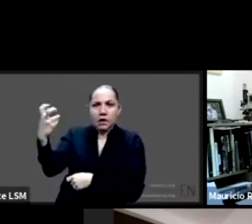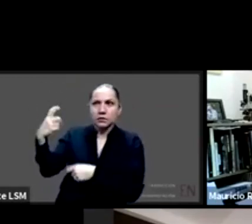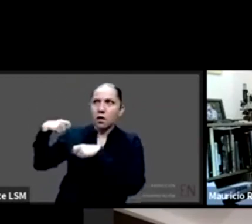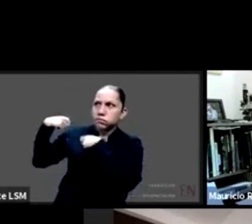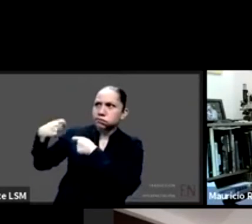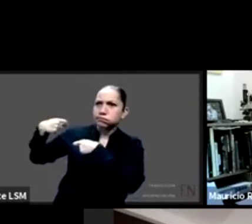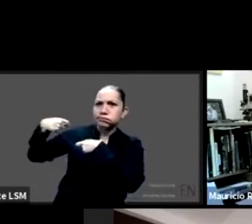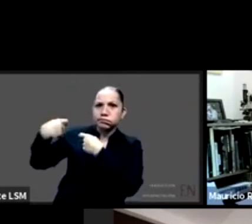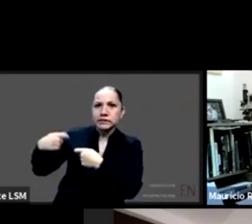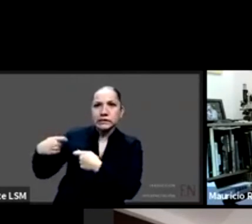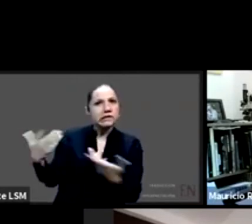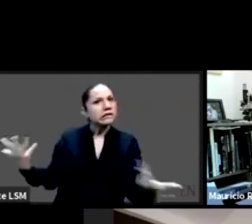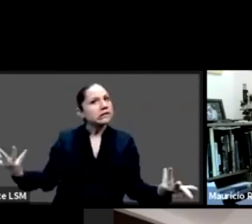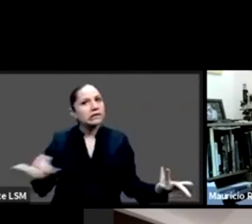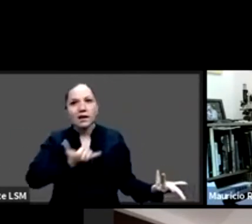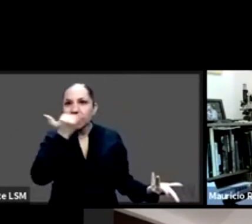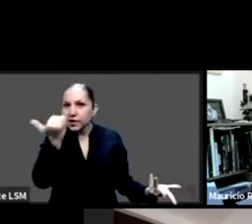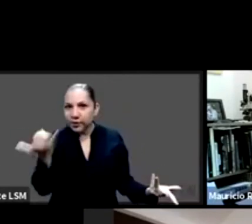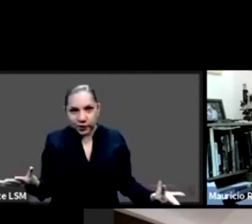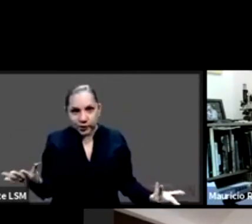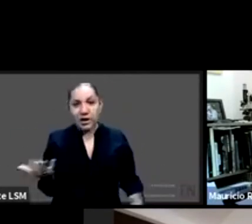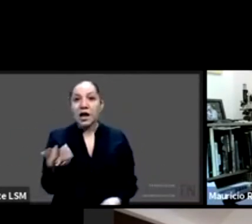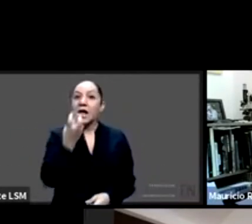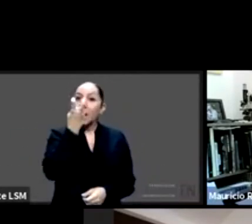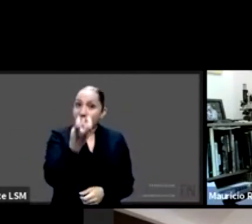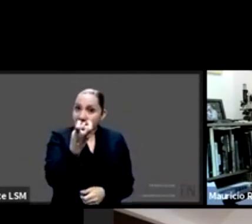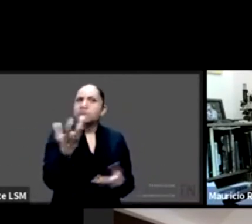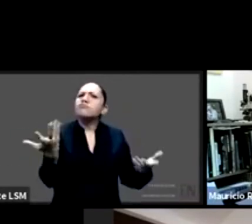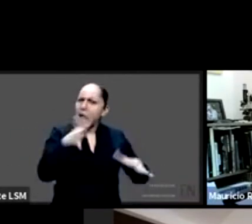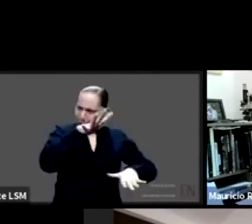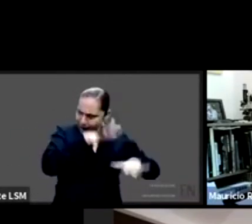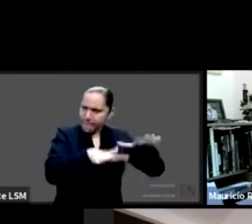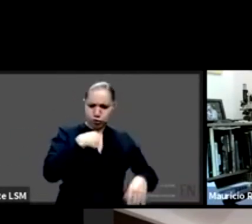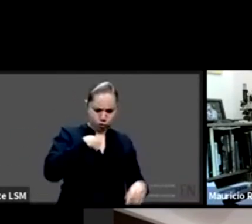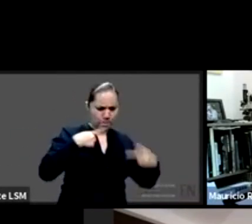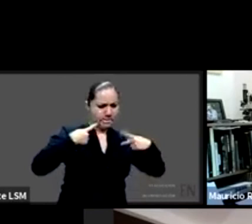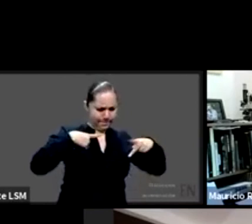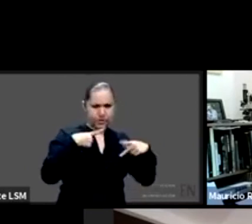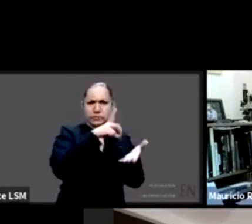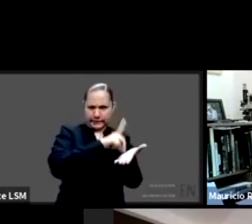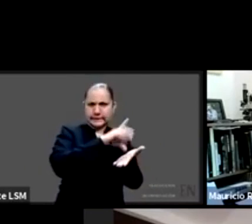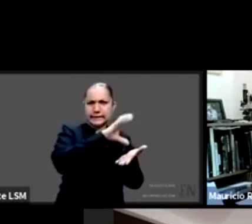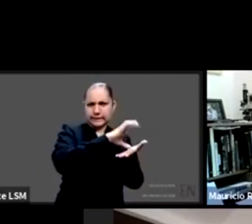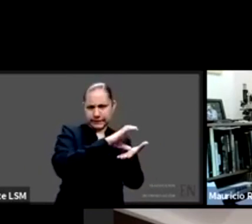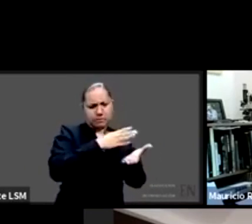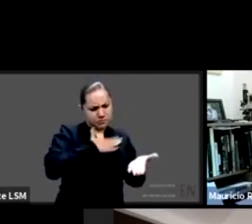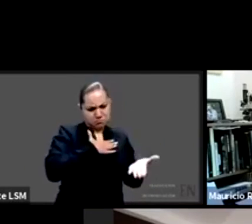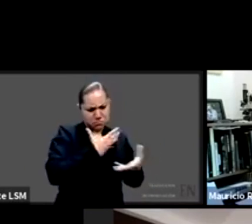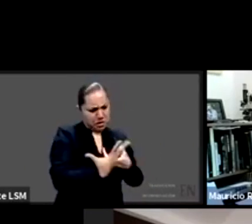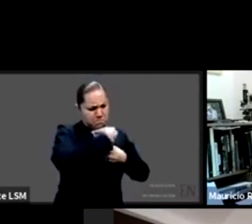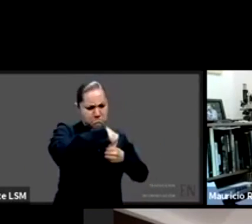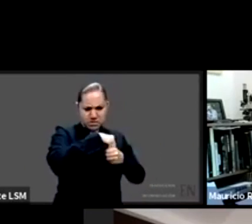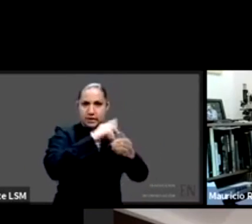que se presenten con mayor frecuencia ciertas enfermedades como Margarita lo acaba de comentar enfermedad respiratoria esa es otra cosa